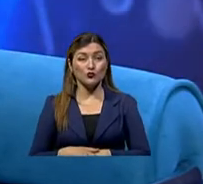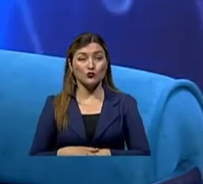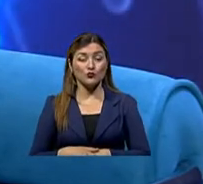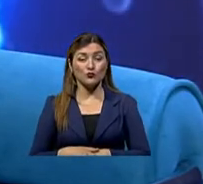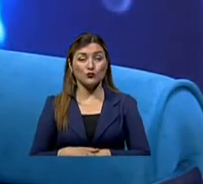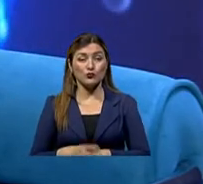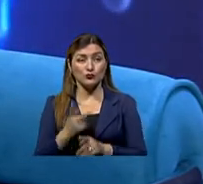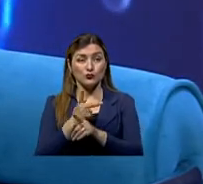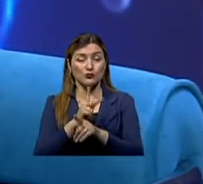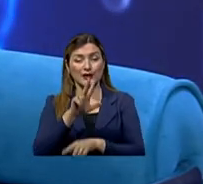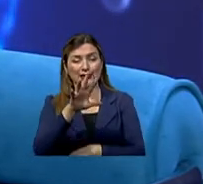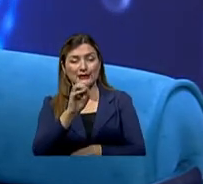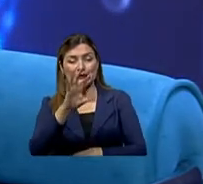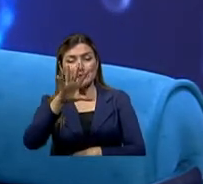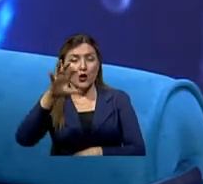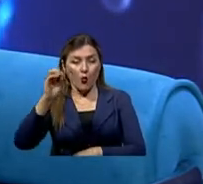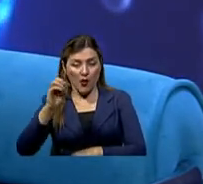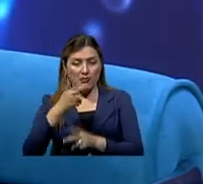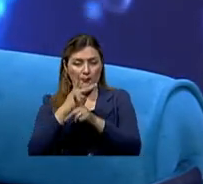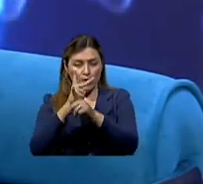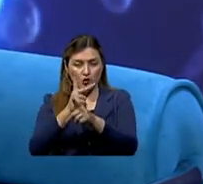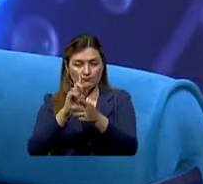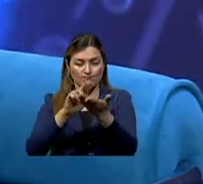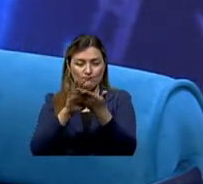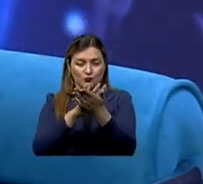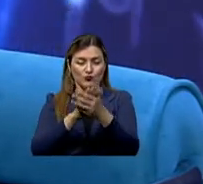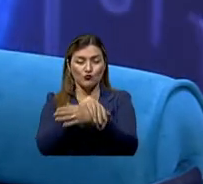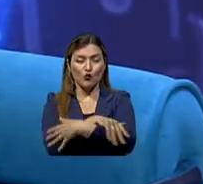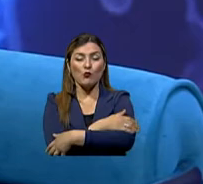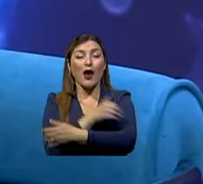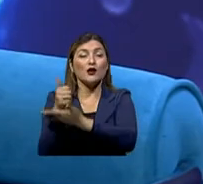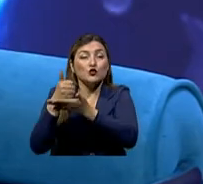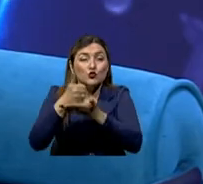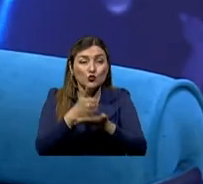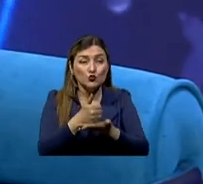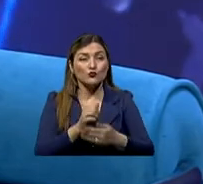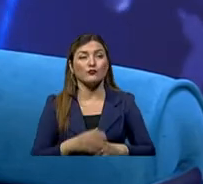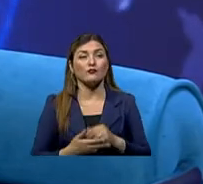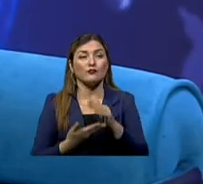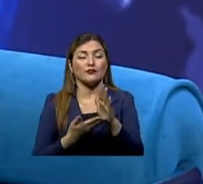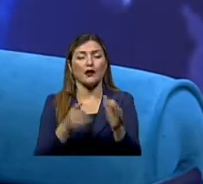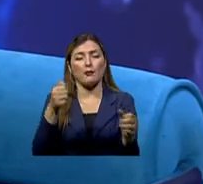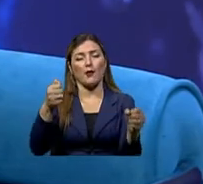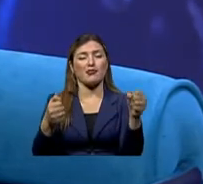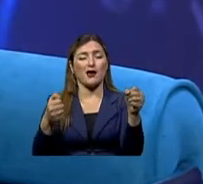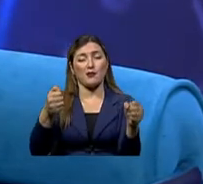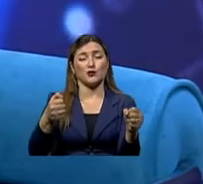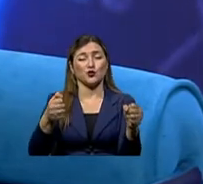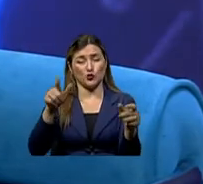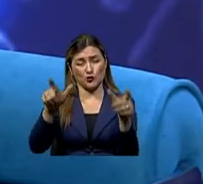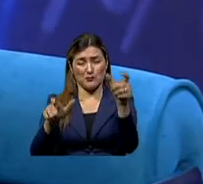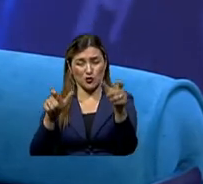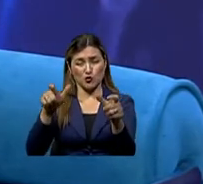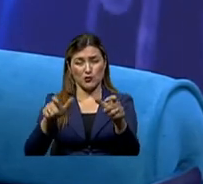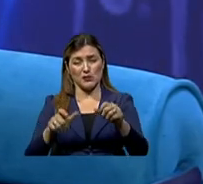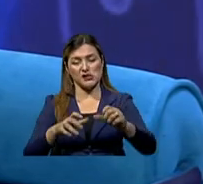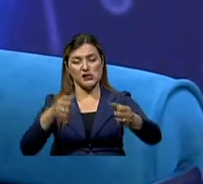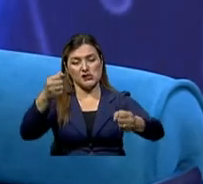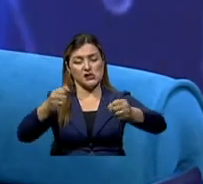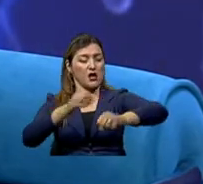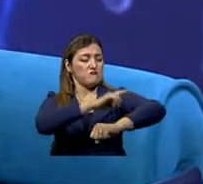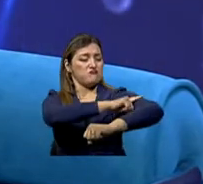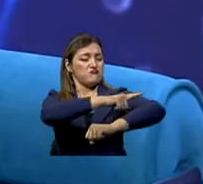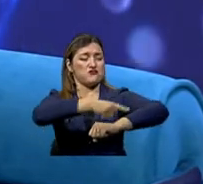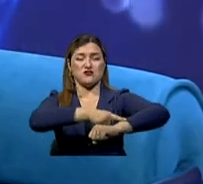ser entre 30 y 50 es buscar medios físicos para ayudarnos. En este caso, el manejar mucho, la gente que maneja debería ponerse el protector